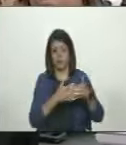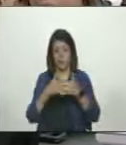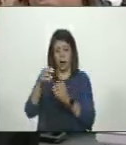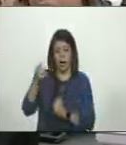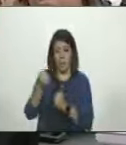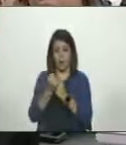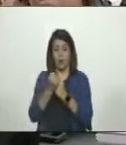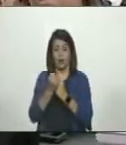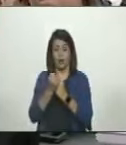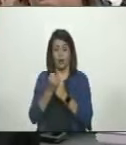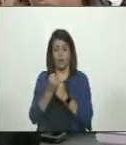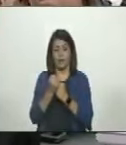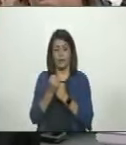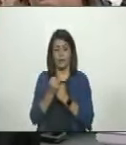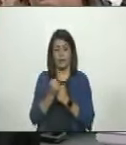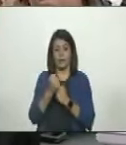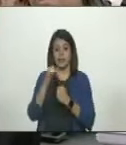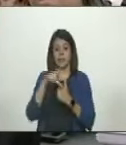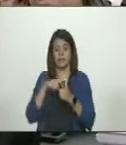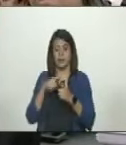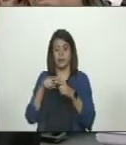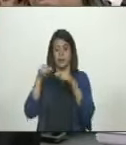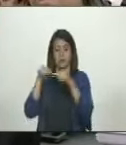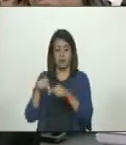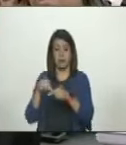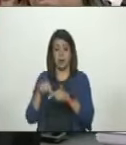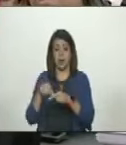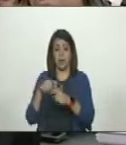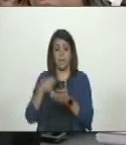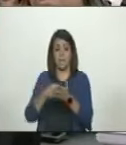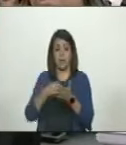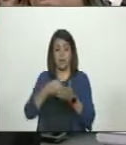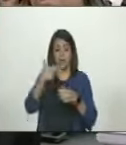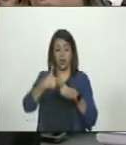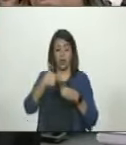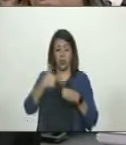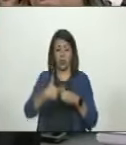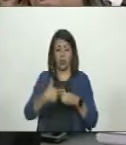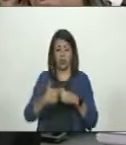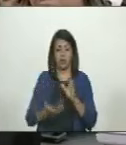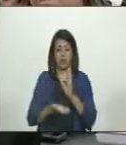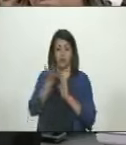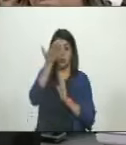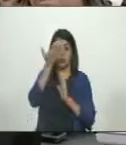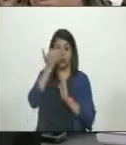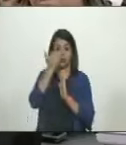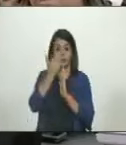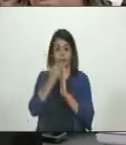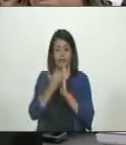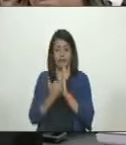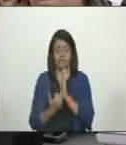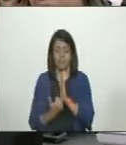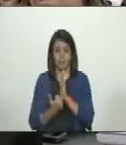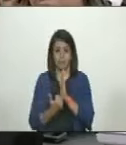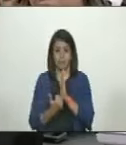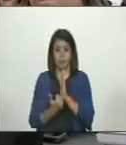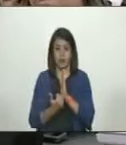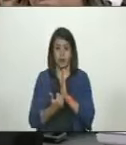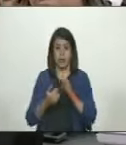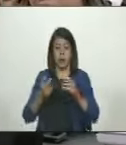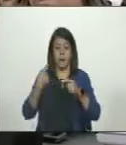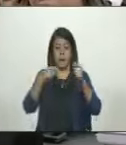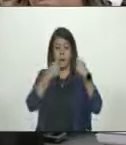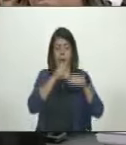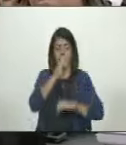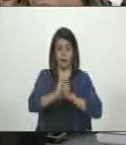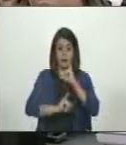apoyando al régimen sionista, los precios del petróleo, en lugar de subir, están disminuyendo en los mercados